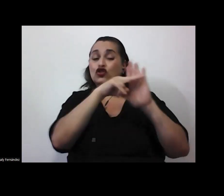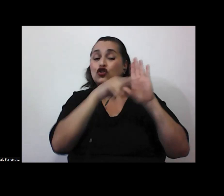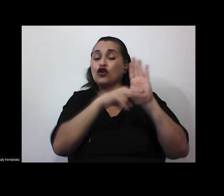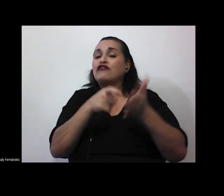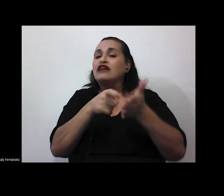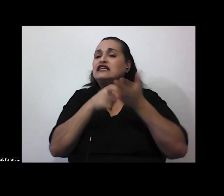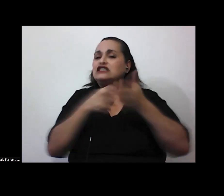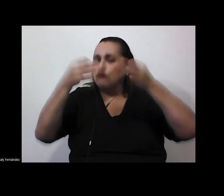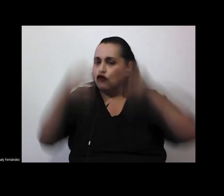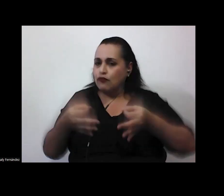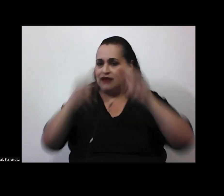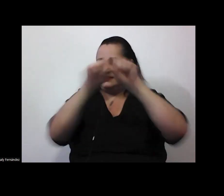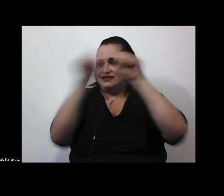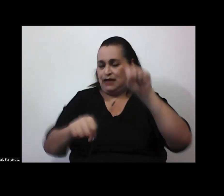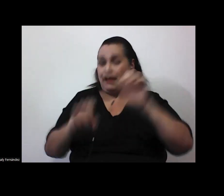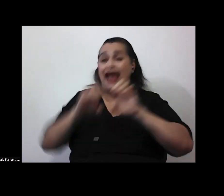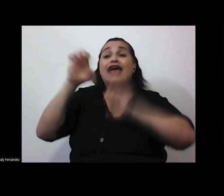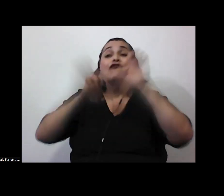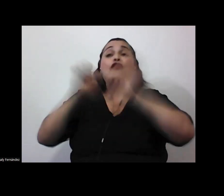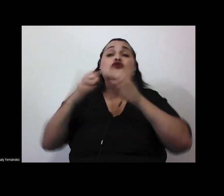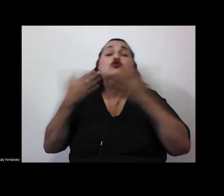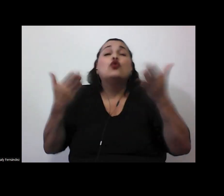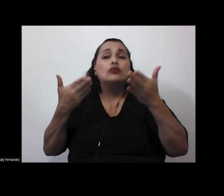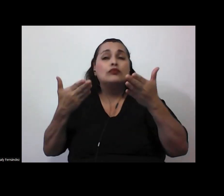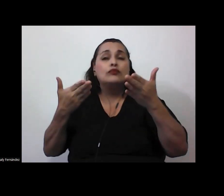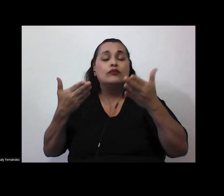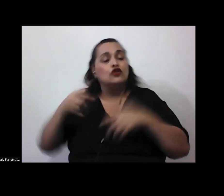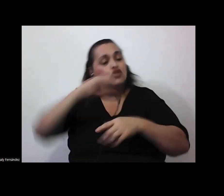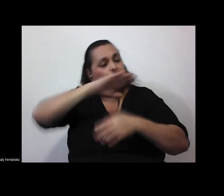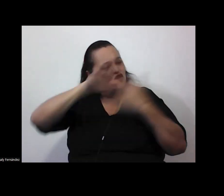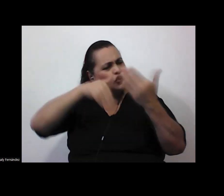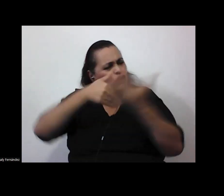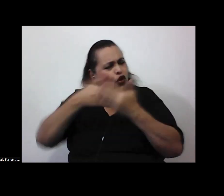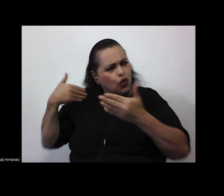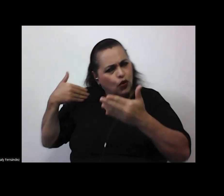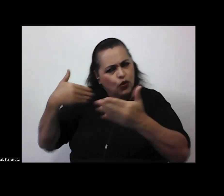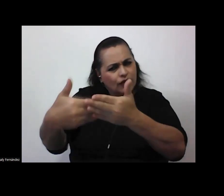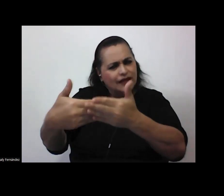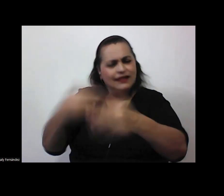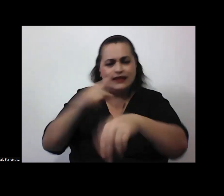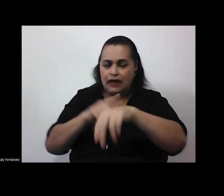del sistema la evaluación consiste en estar todo el tiempo vigilando